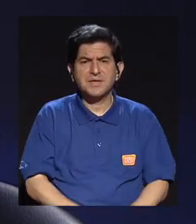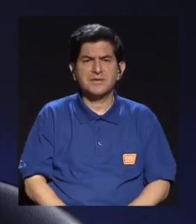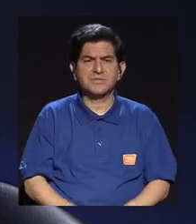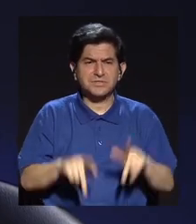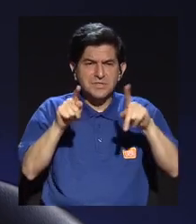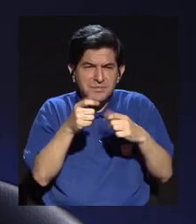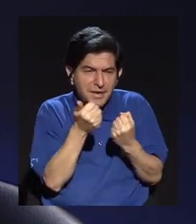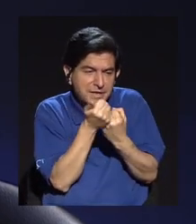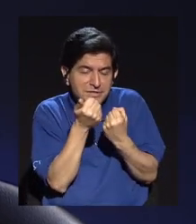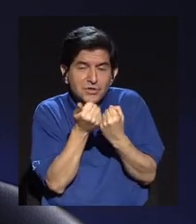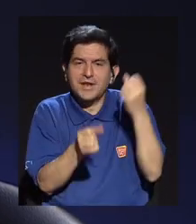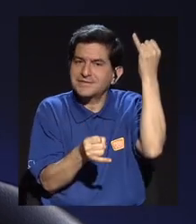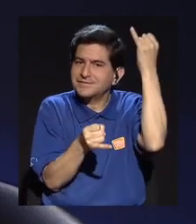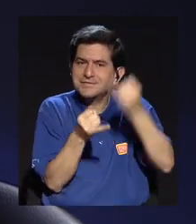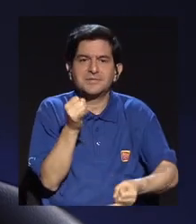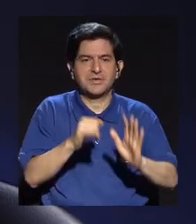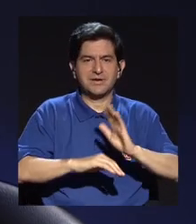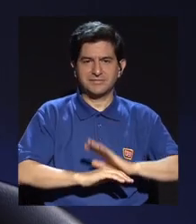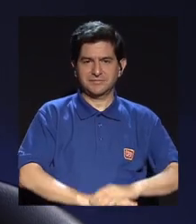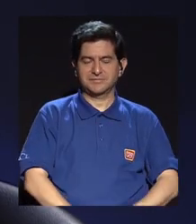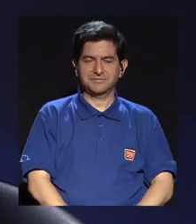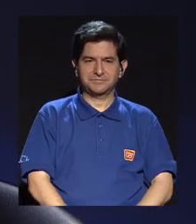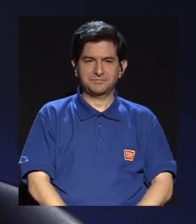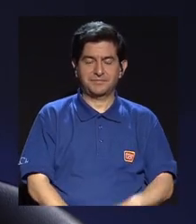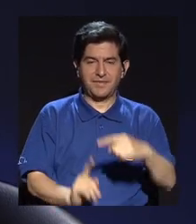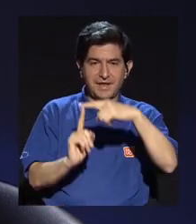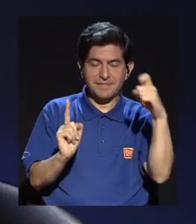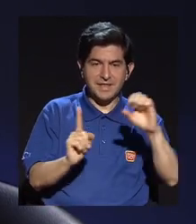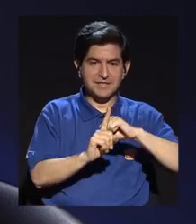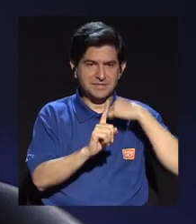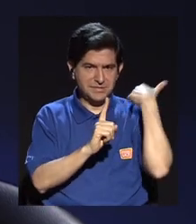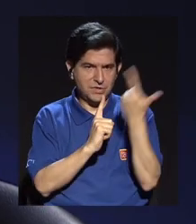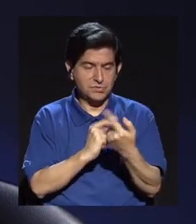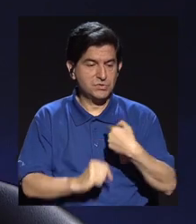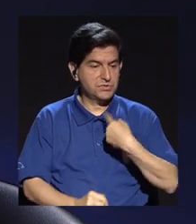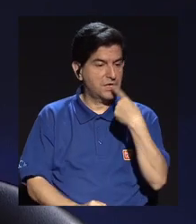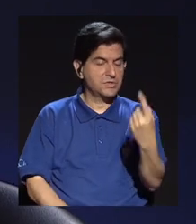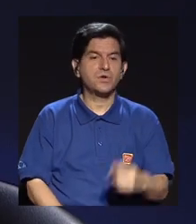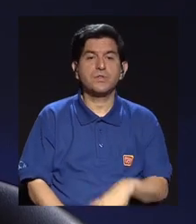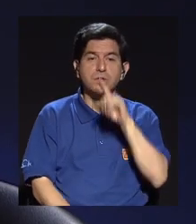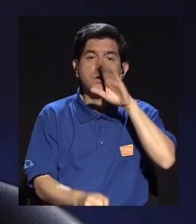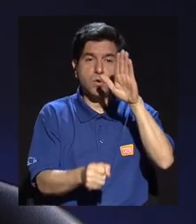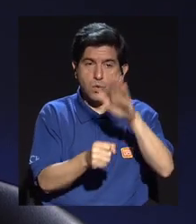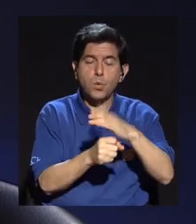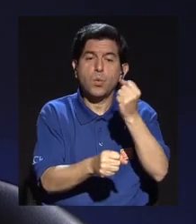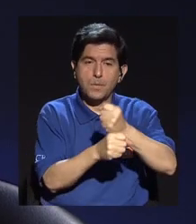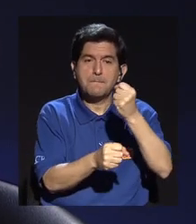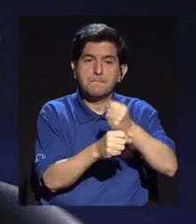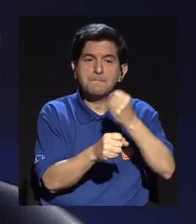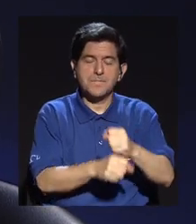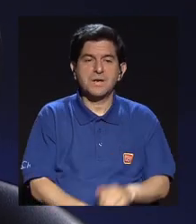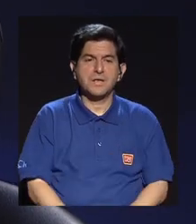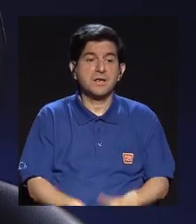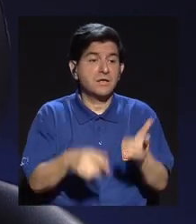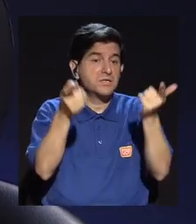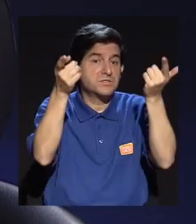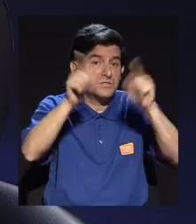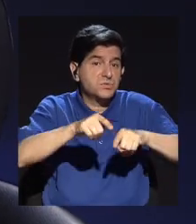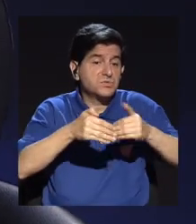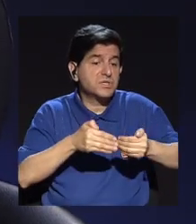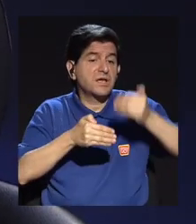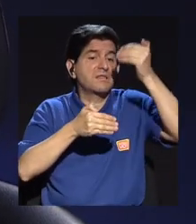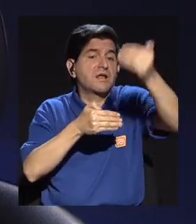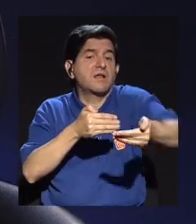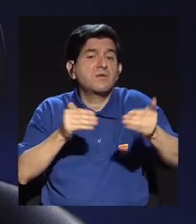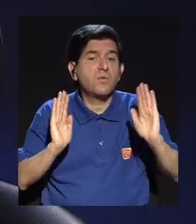padrinazgos, que se acabó. Y desde la parte social yo digo, bueno, estamos cumpliendo nuestra labor. Lo que suceda de